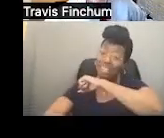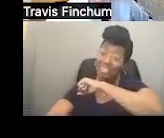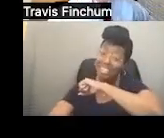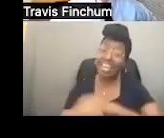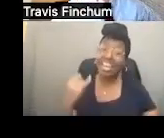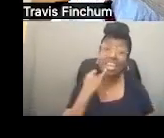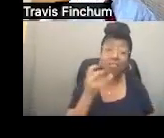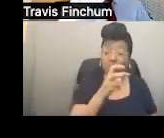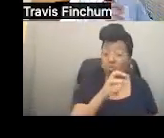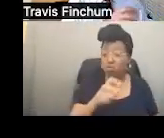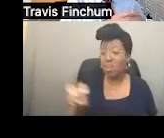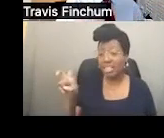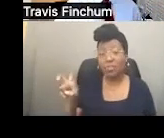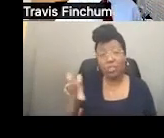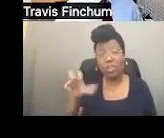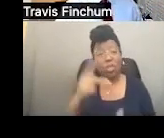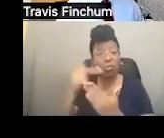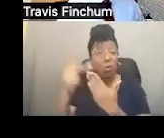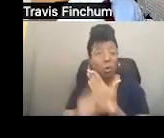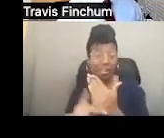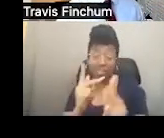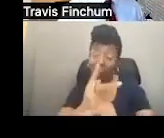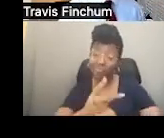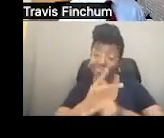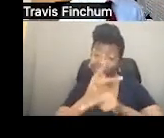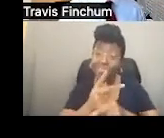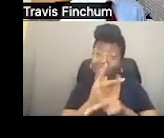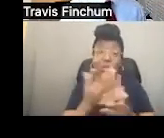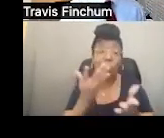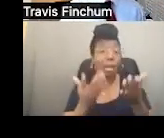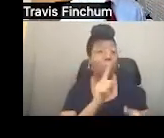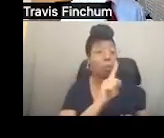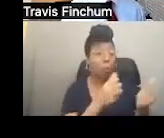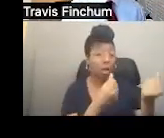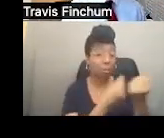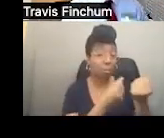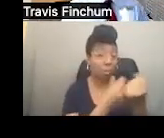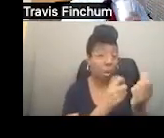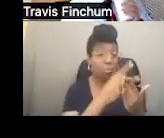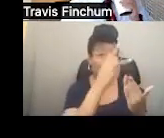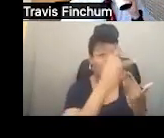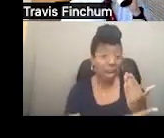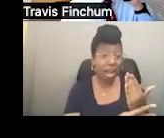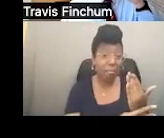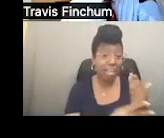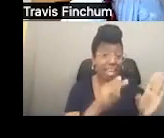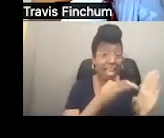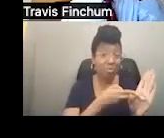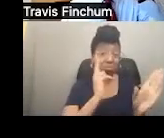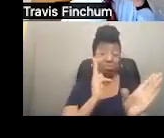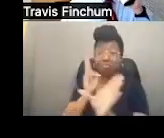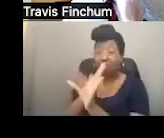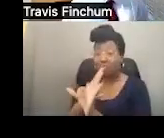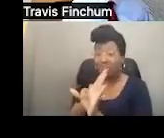penalidad si usted transfiere bienes. Entonces, el regalar los recursos puede causar que usted tenga que esperar para recibir